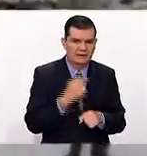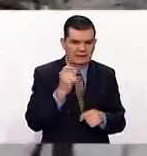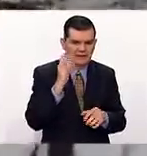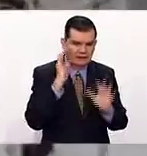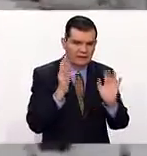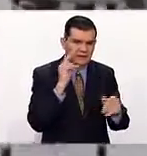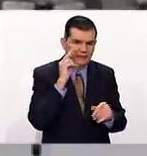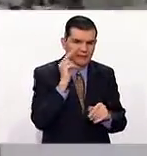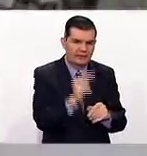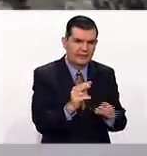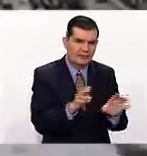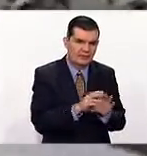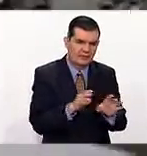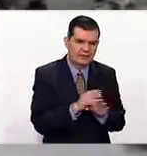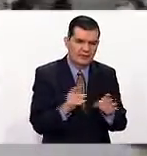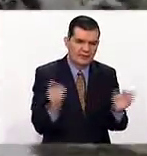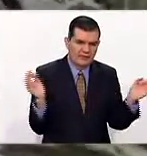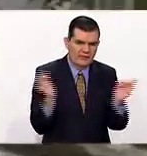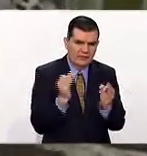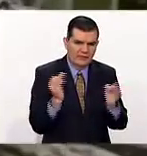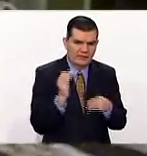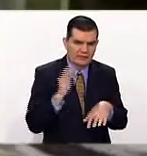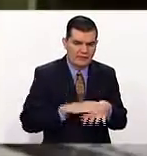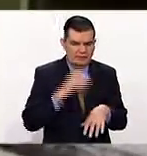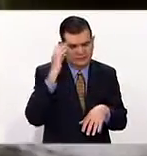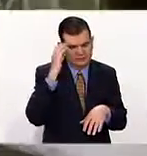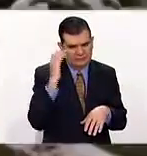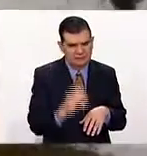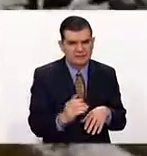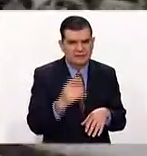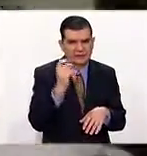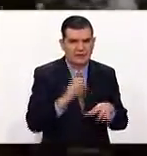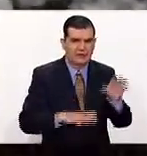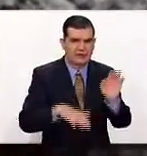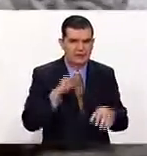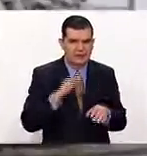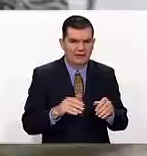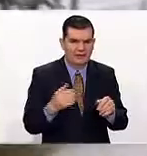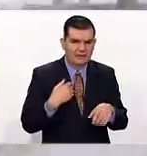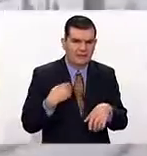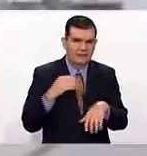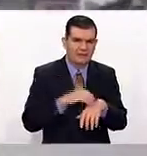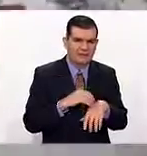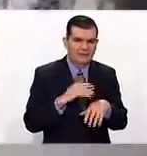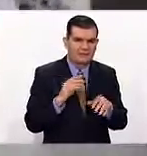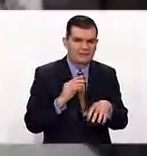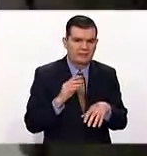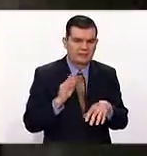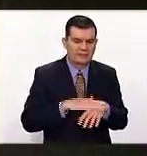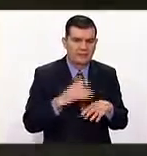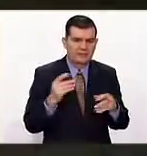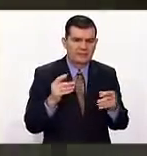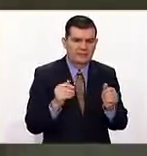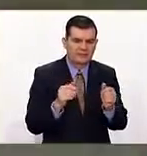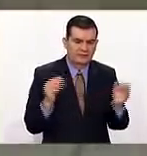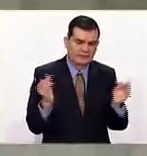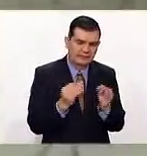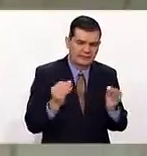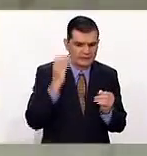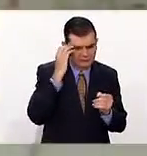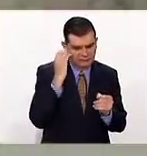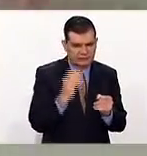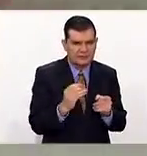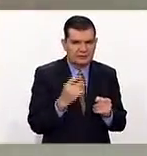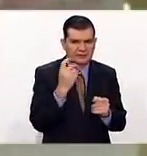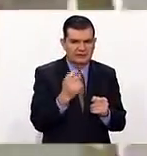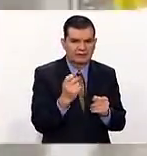visto cómo los inviernos son cada vez más crudos y a veces nos pegan en donde habitualmente no hacía frío. Entonces, ser muy